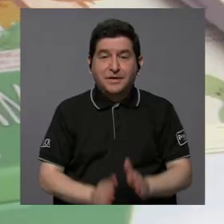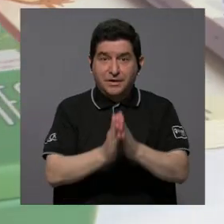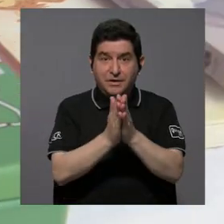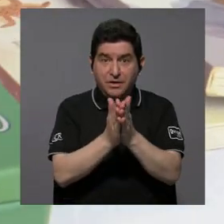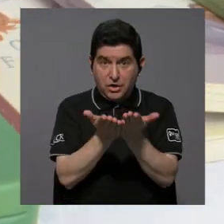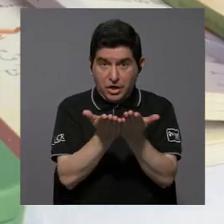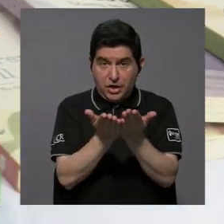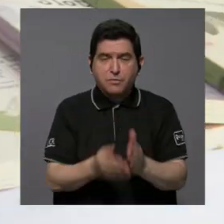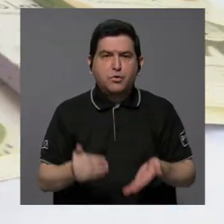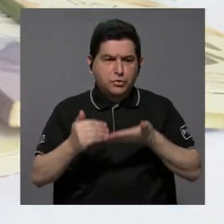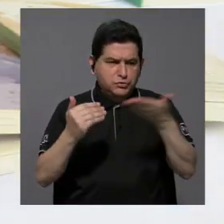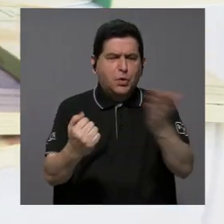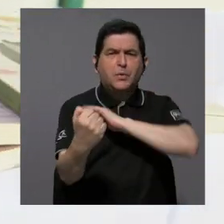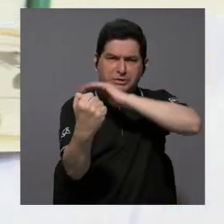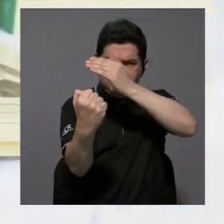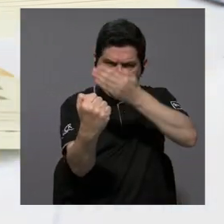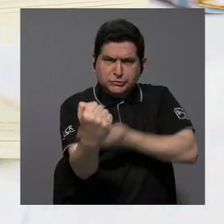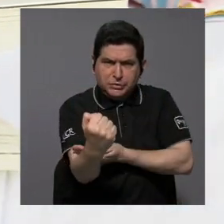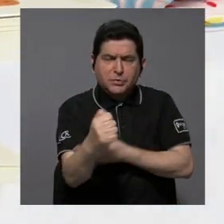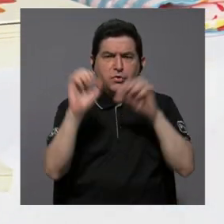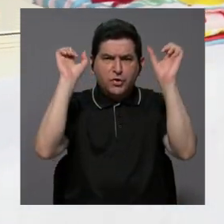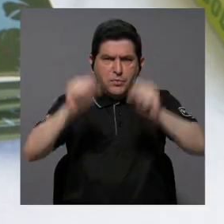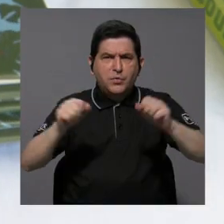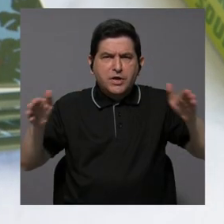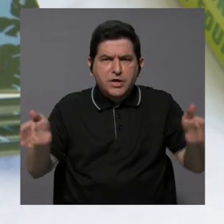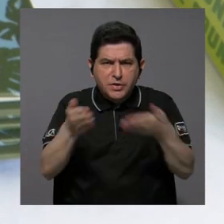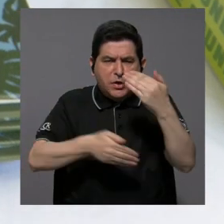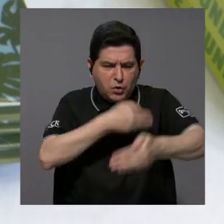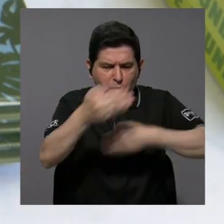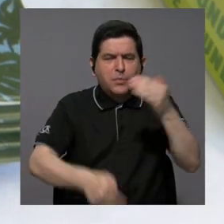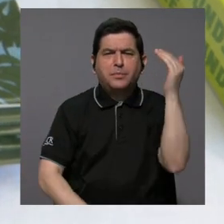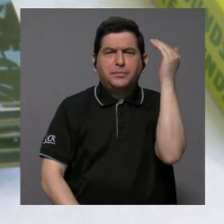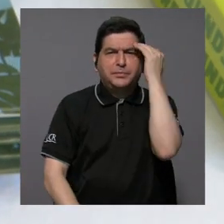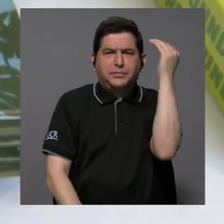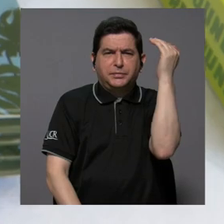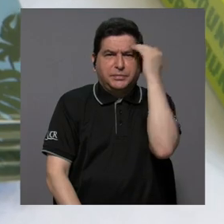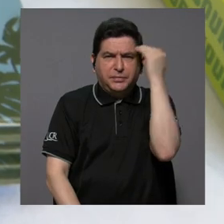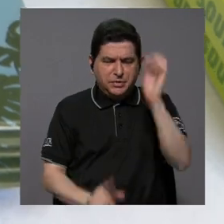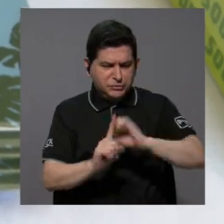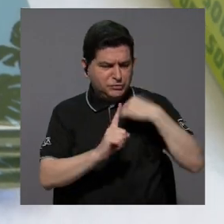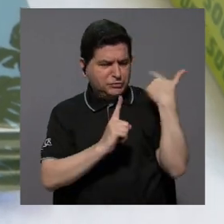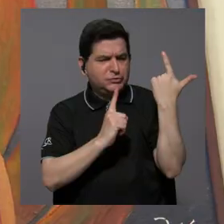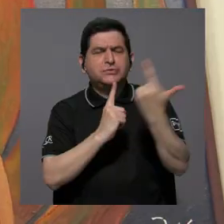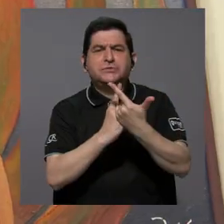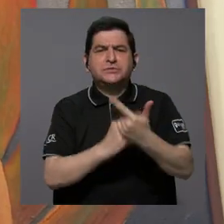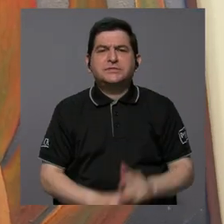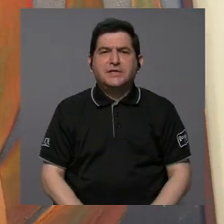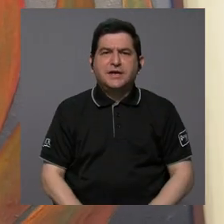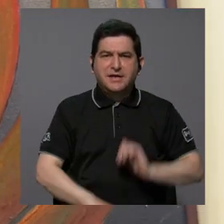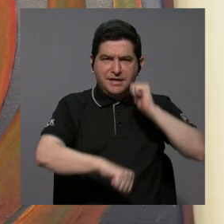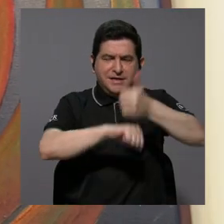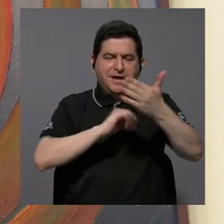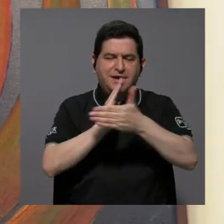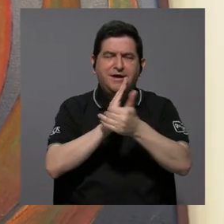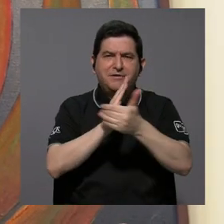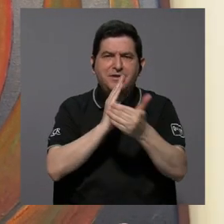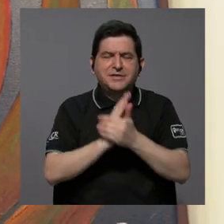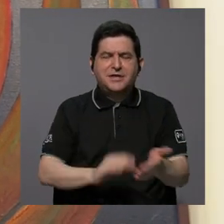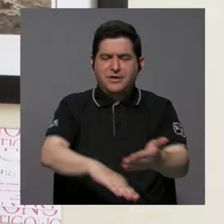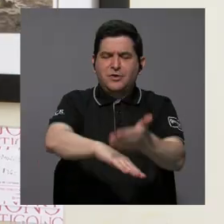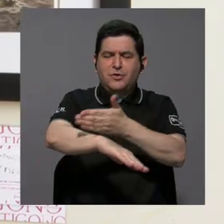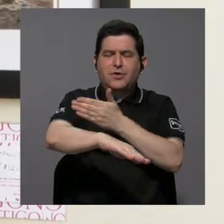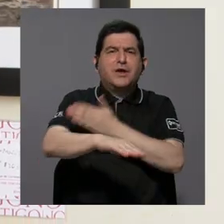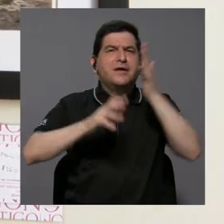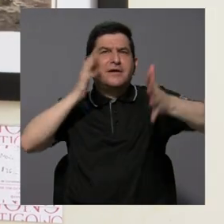son objetos poderosos que pueden estimular procesos cognitivos de socialización que crean capacidades de crecimiento y